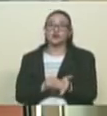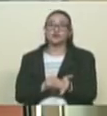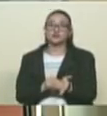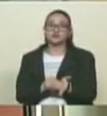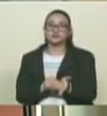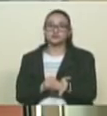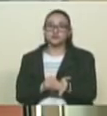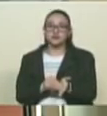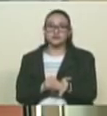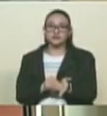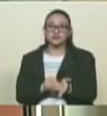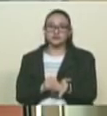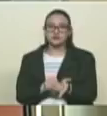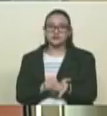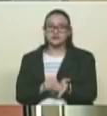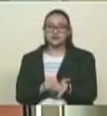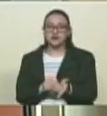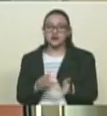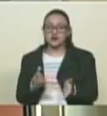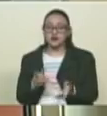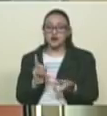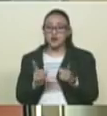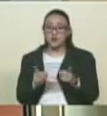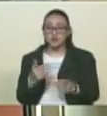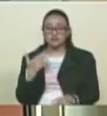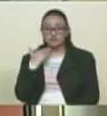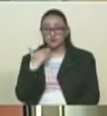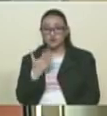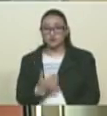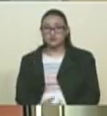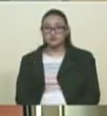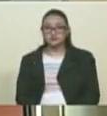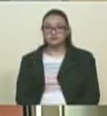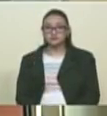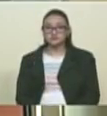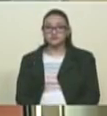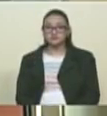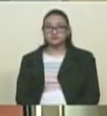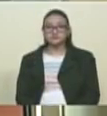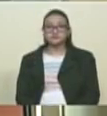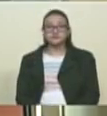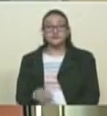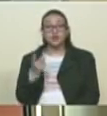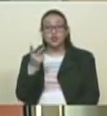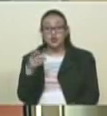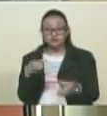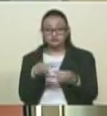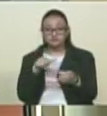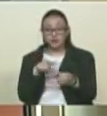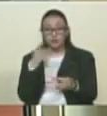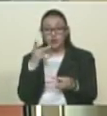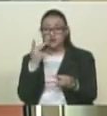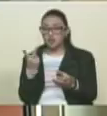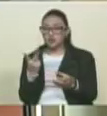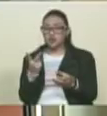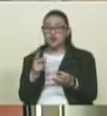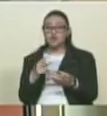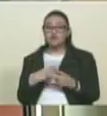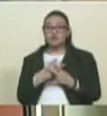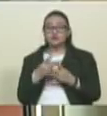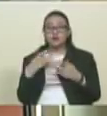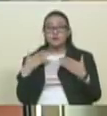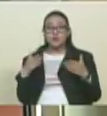intentar algunos factores, porque hay otra cosa que hay que decirlo. Son solamente dos partidos políticos, Voluntad Popular